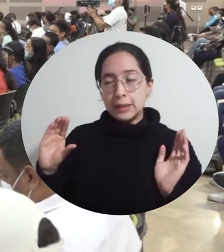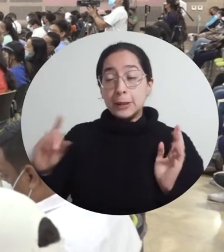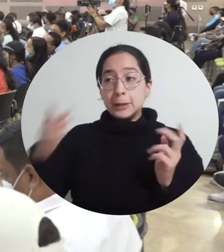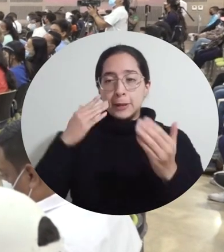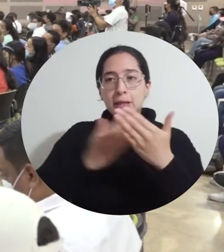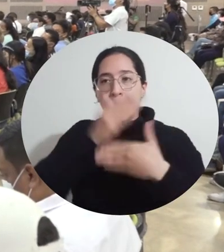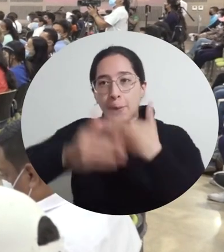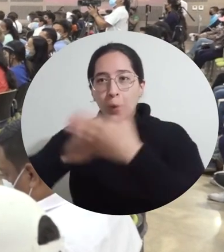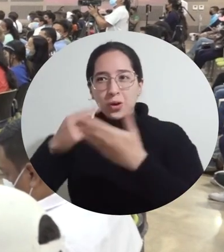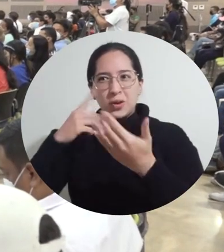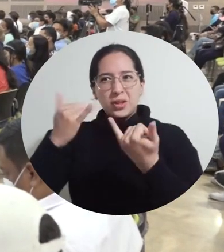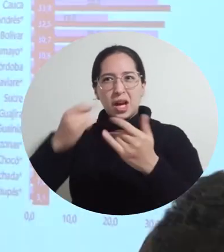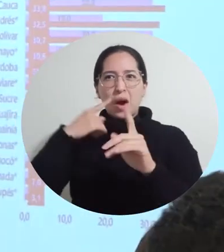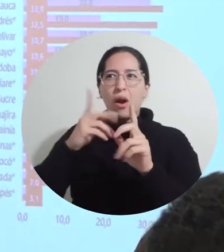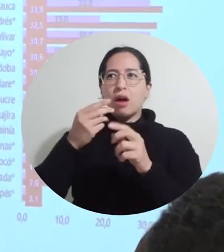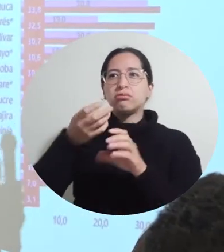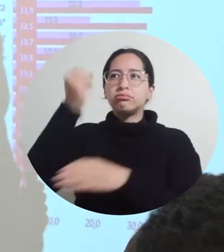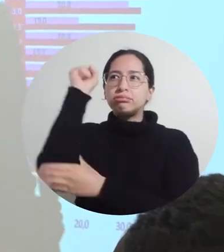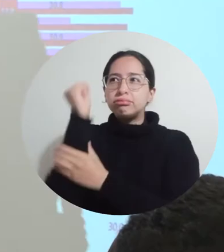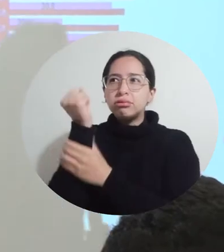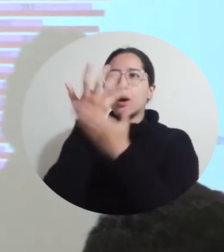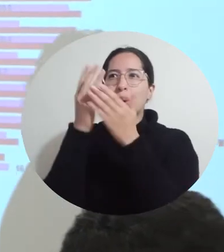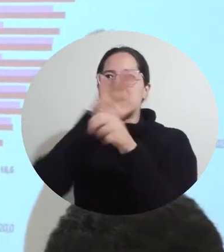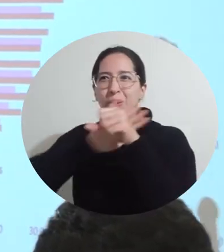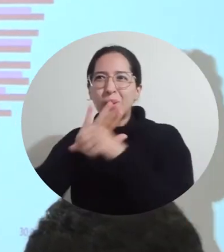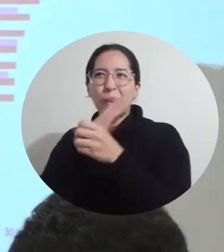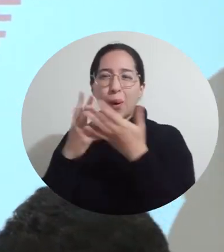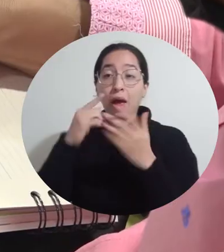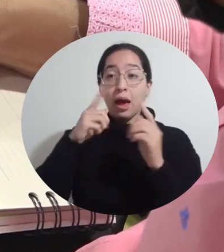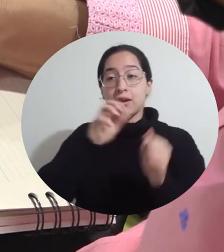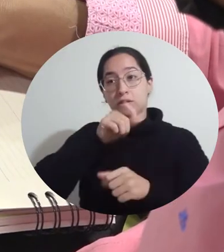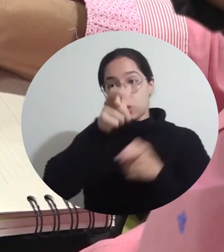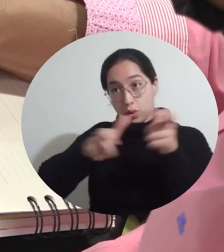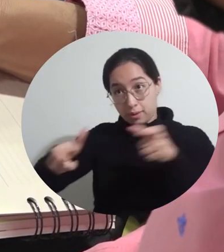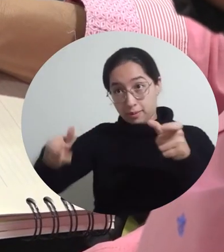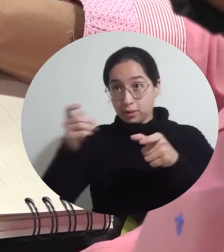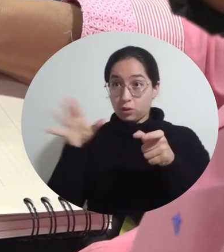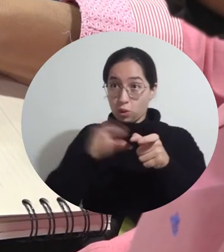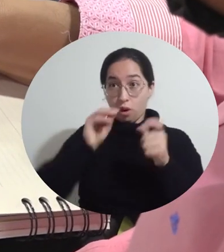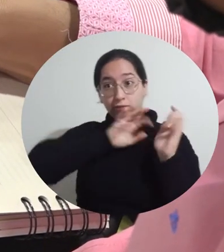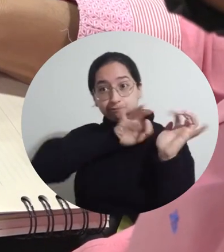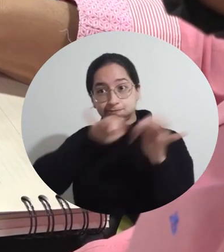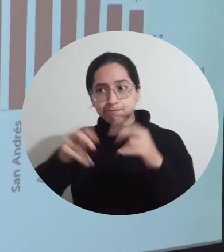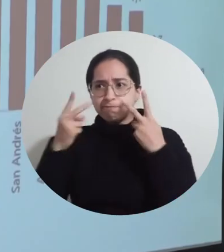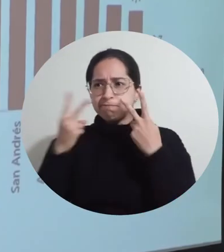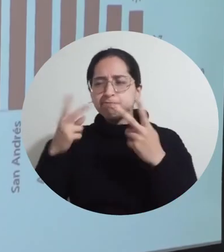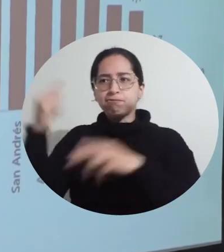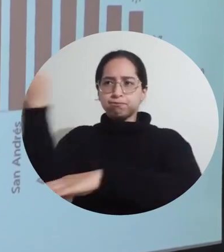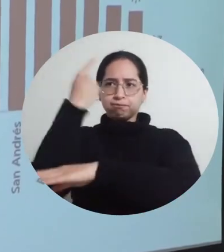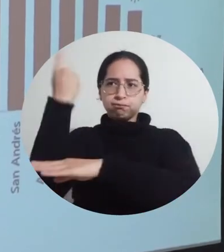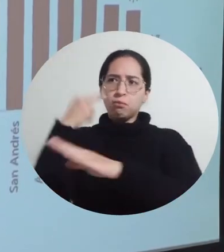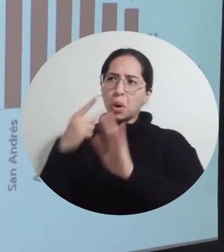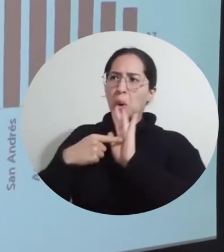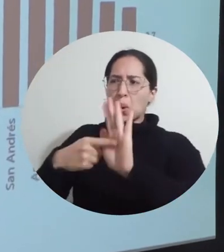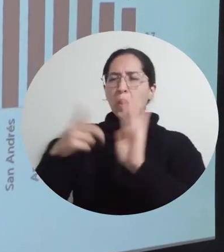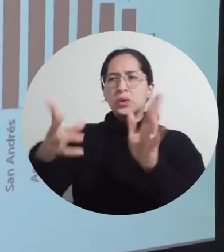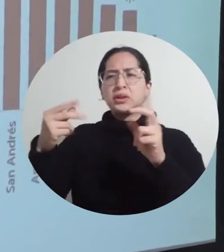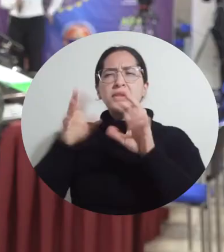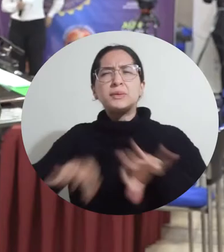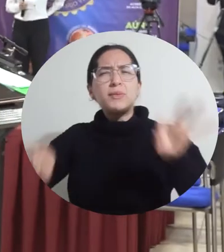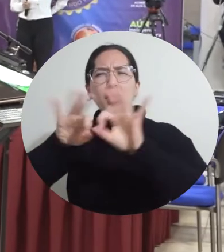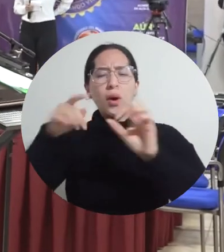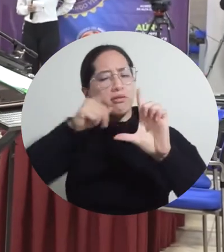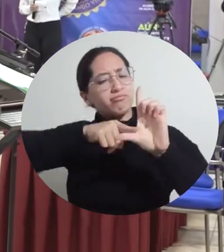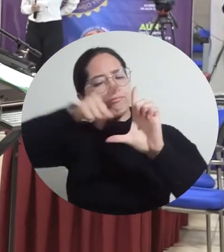Estos espacios de disertación generados por Uni Magdalena, donde participan miembros de la comunidad académica y ciudadanía en general, buscan promover la